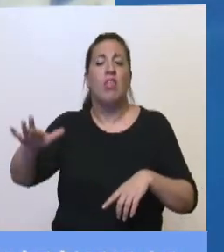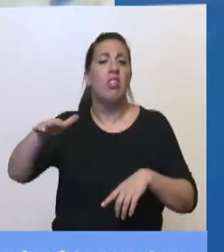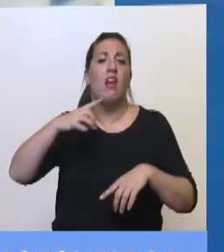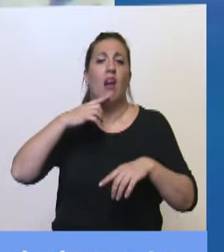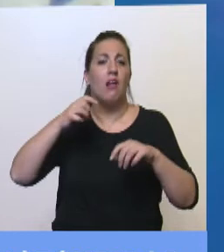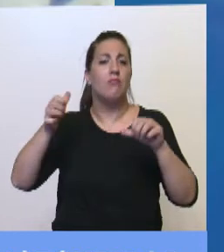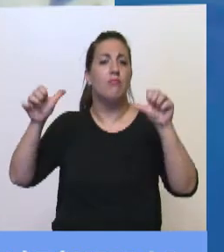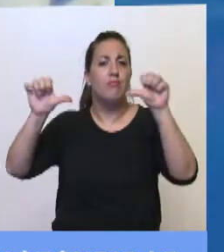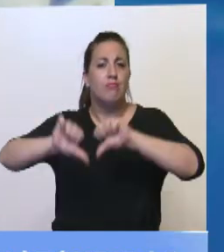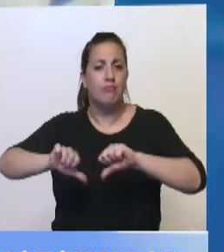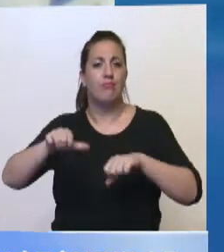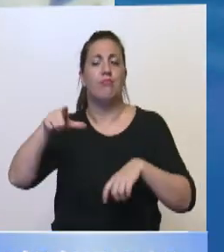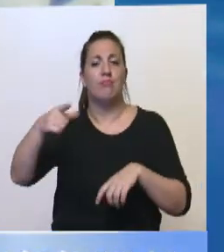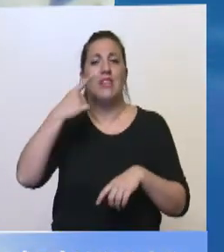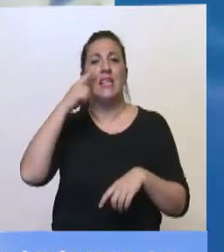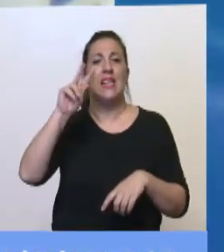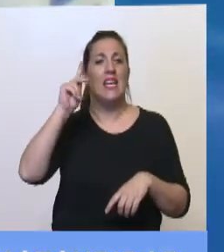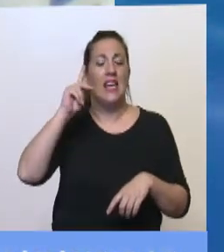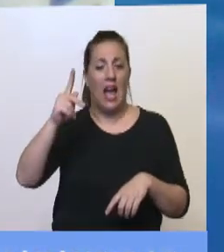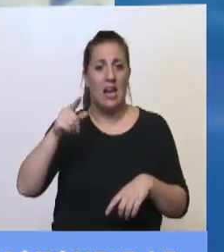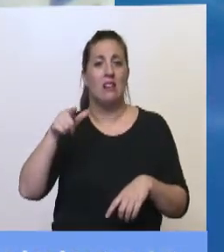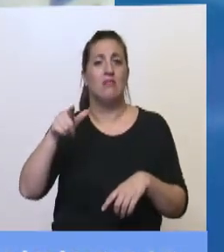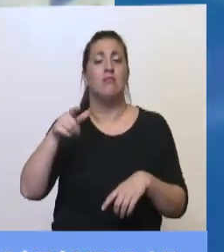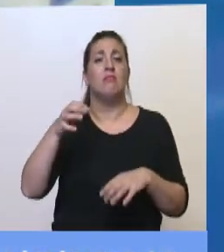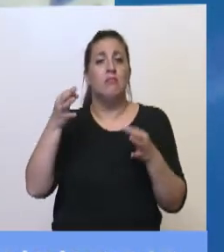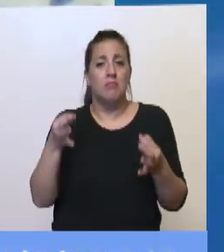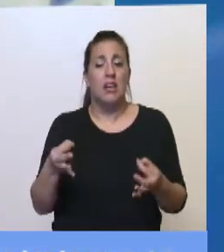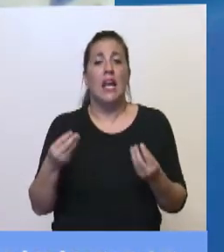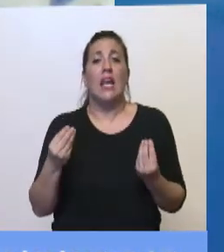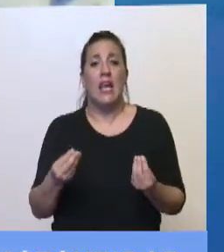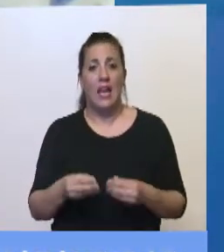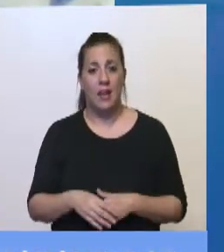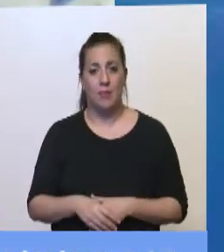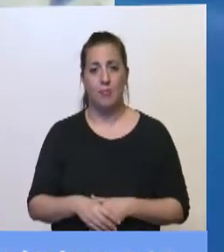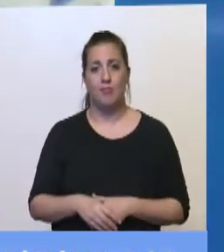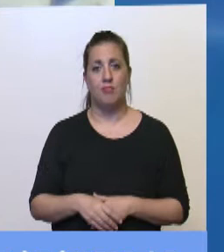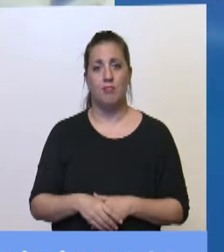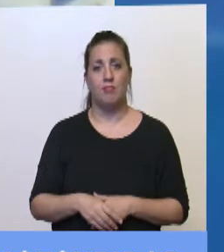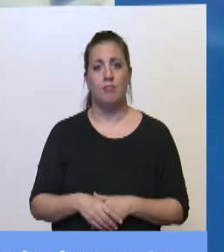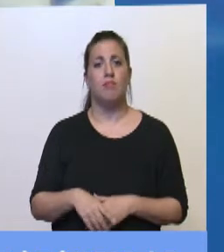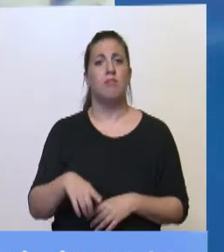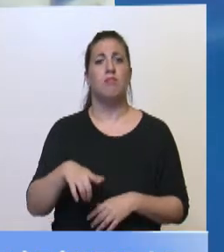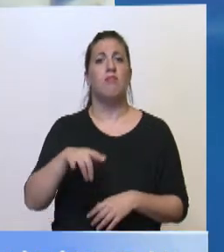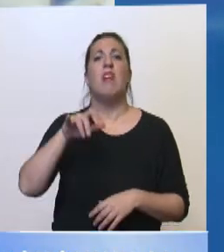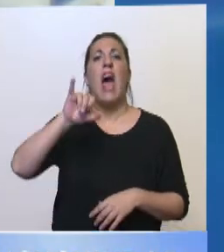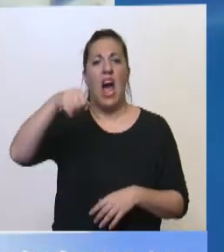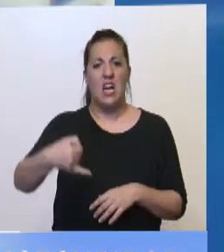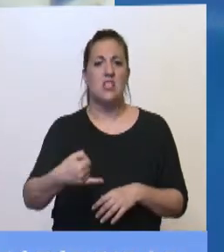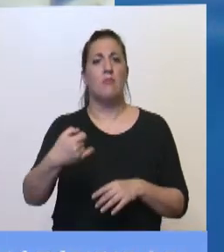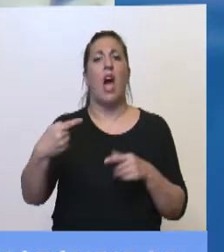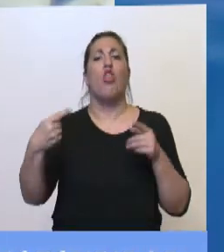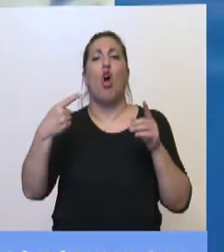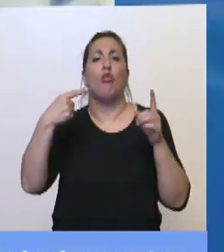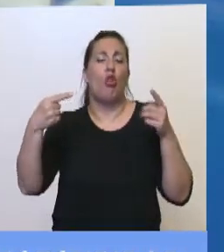acuerdo con Irán, el memorando con Irán, que estaba apelado, y que aceptaron la inconstitucionalidad que se había